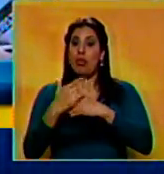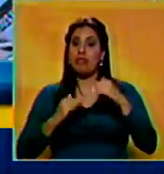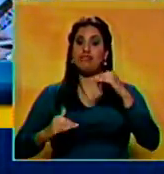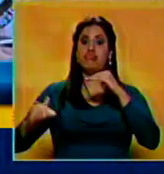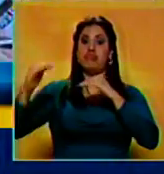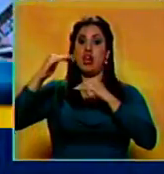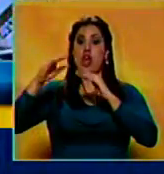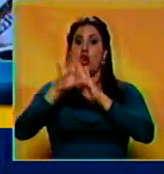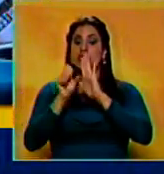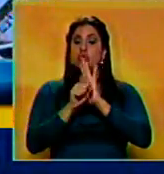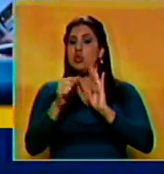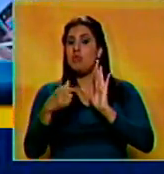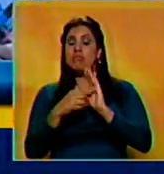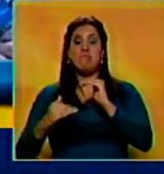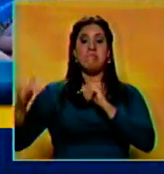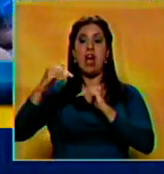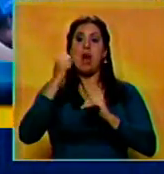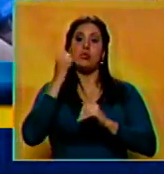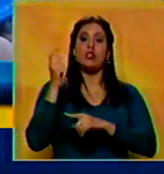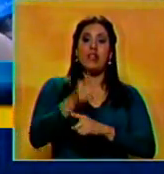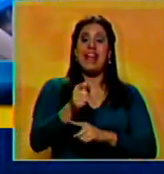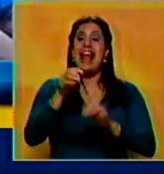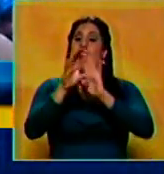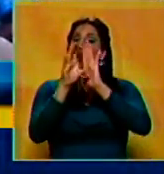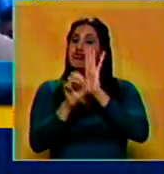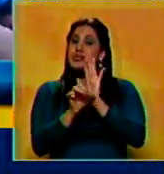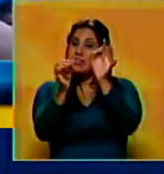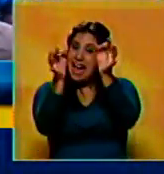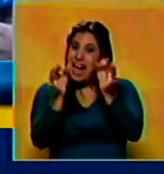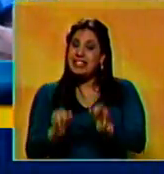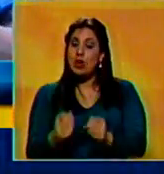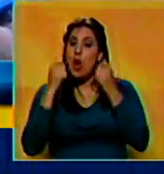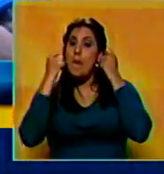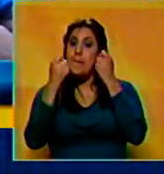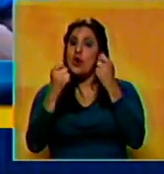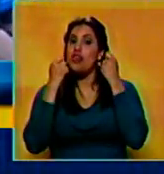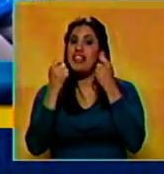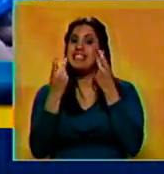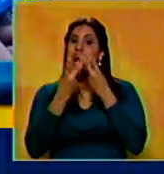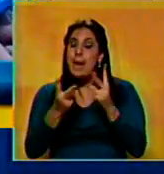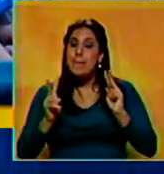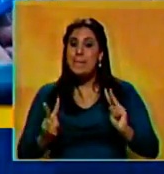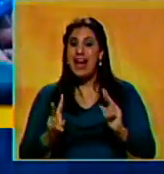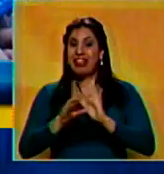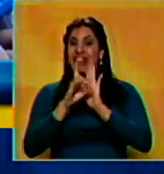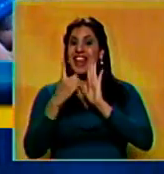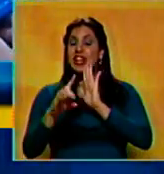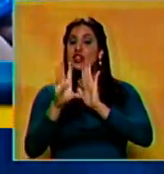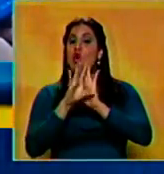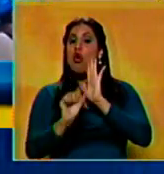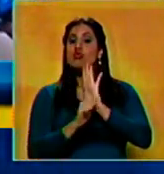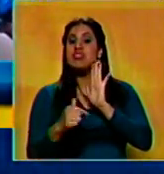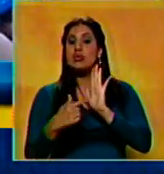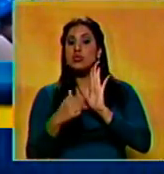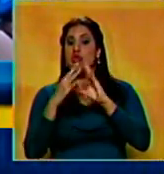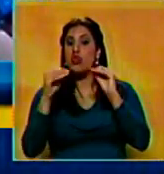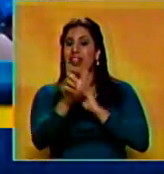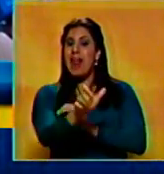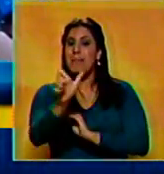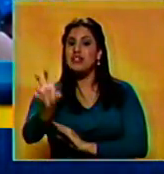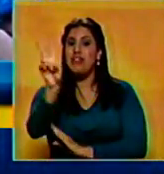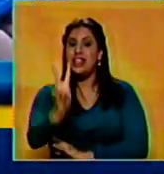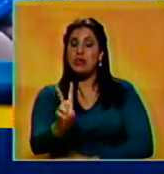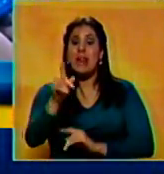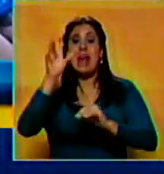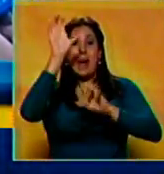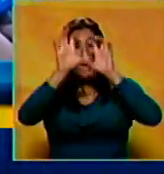encima de la Constitución Nacional. La Constitución garantiza la protesta pacífica como un derecho constitucional de todos los venezolanos.